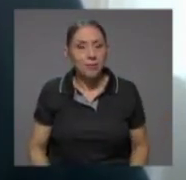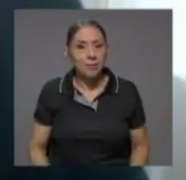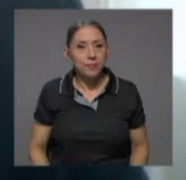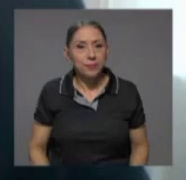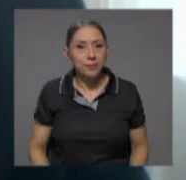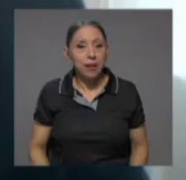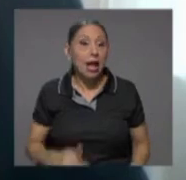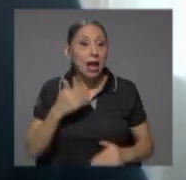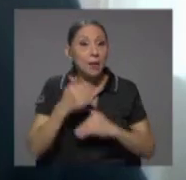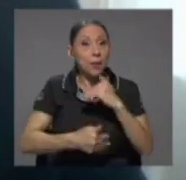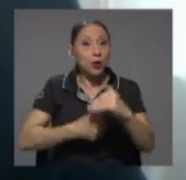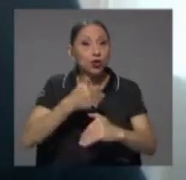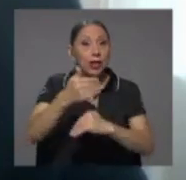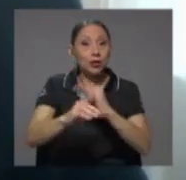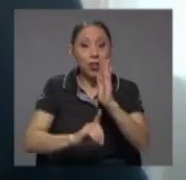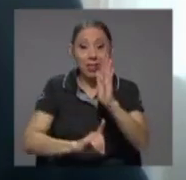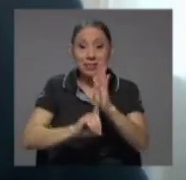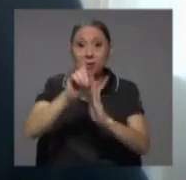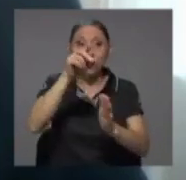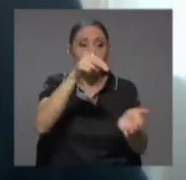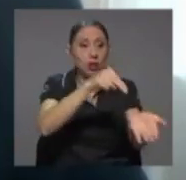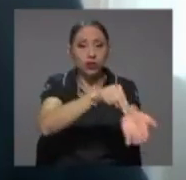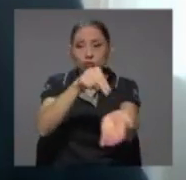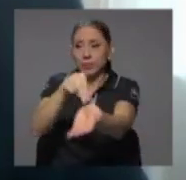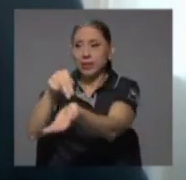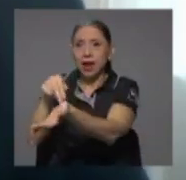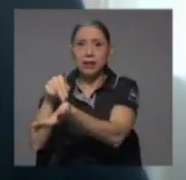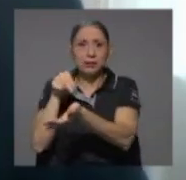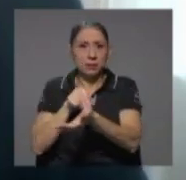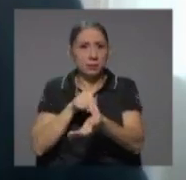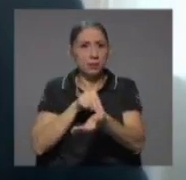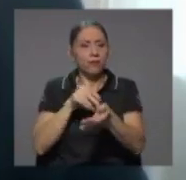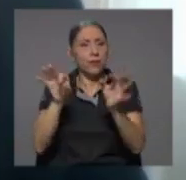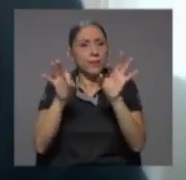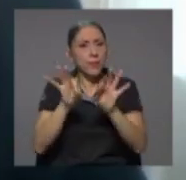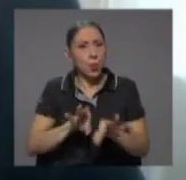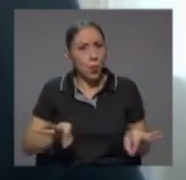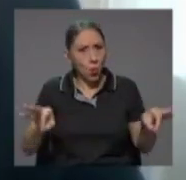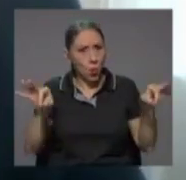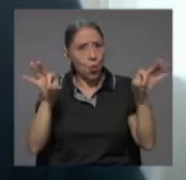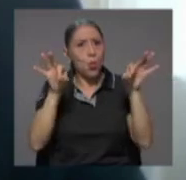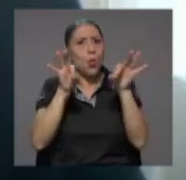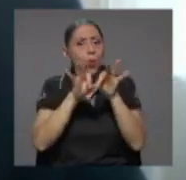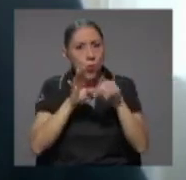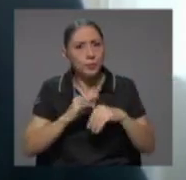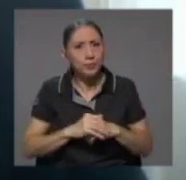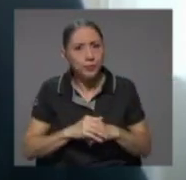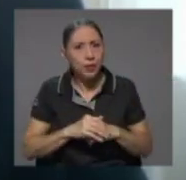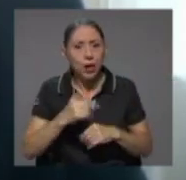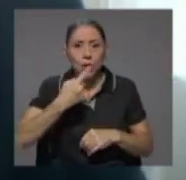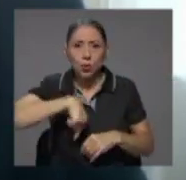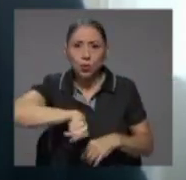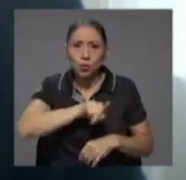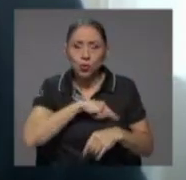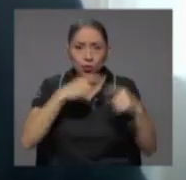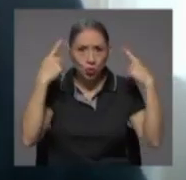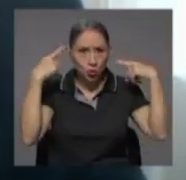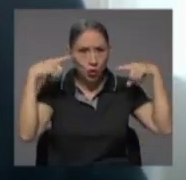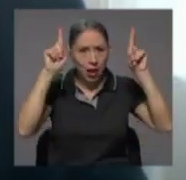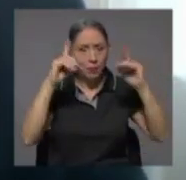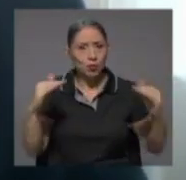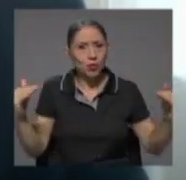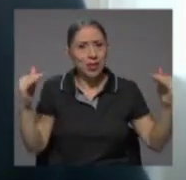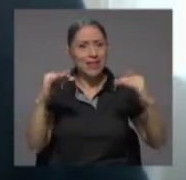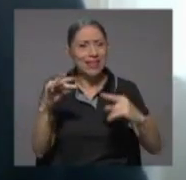desarrollo de los hospitales fue sumamente importante alcanzamos un nivel de especialización